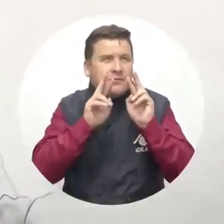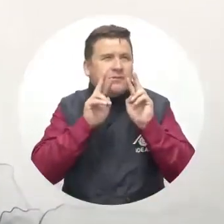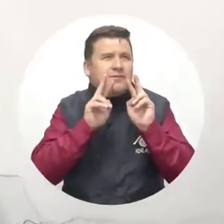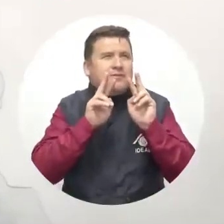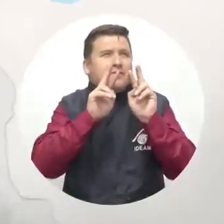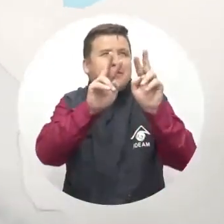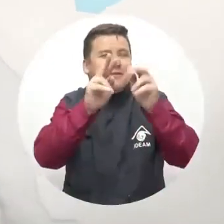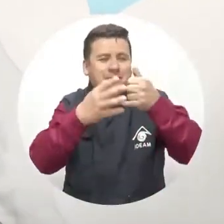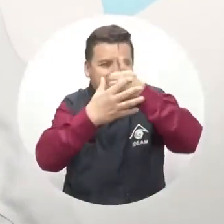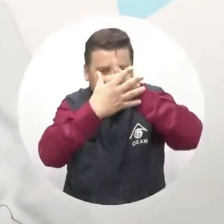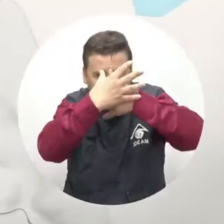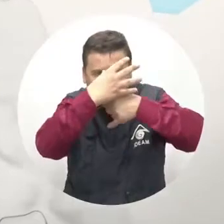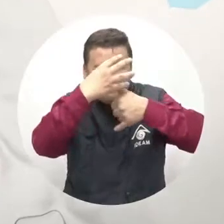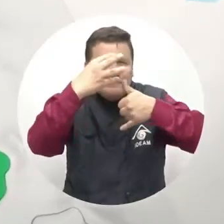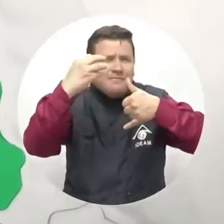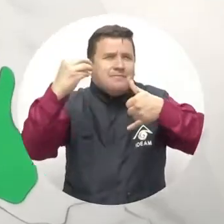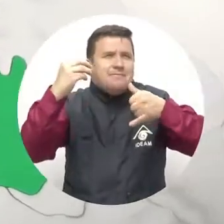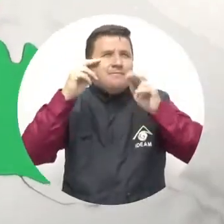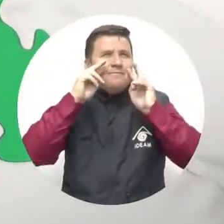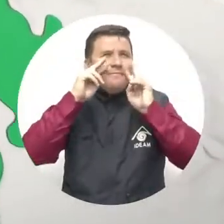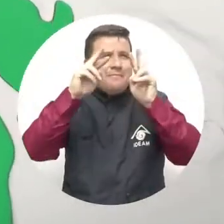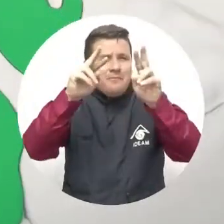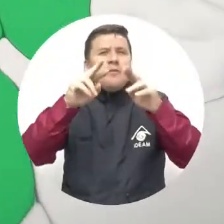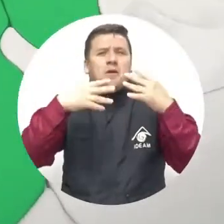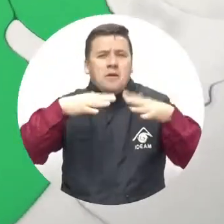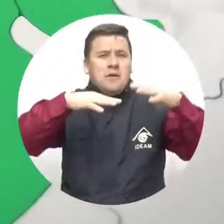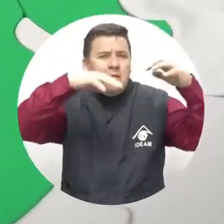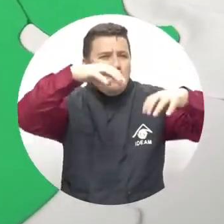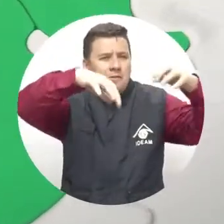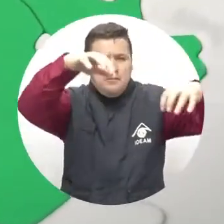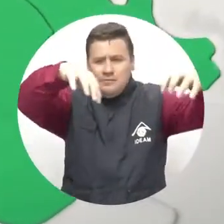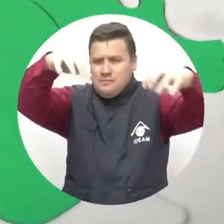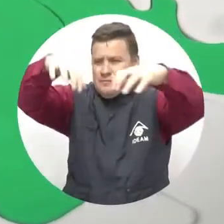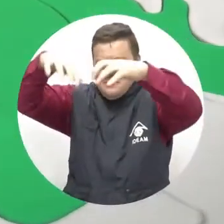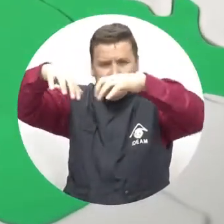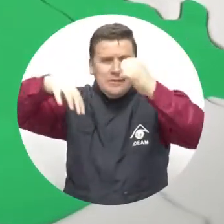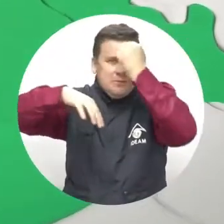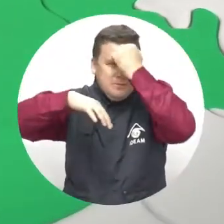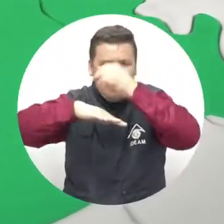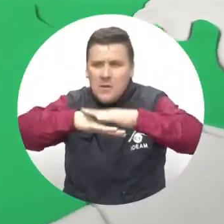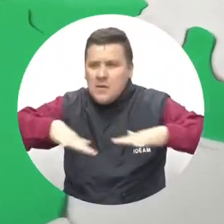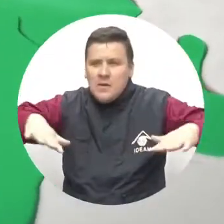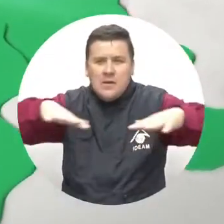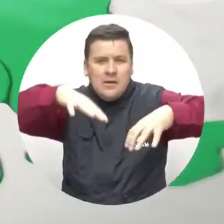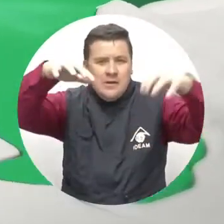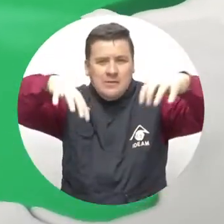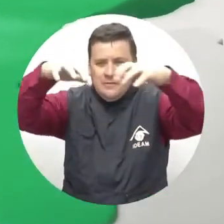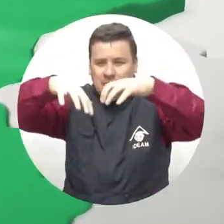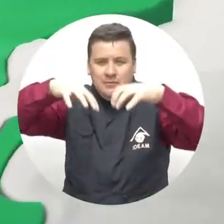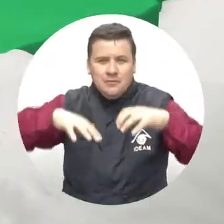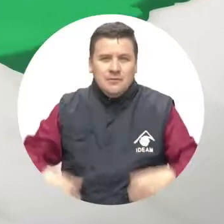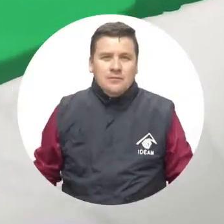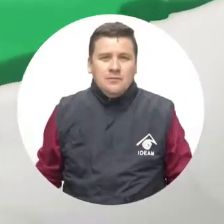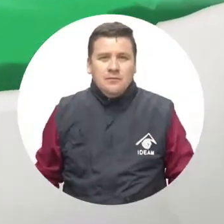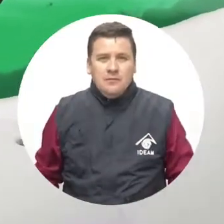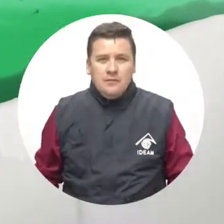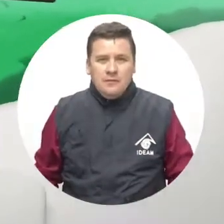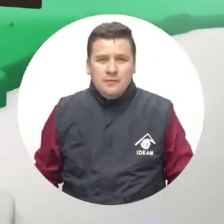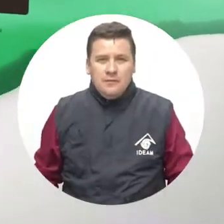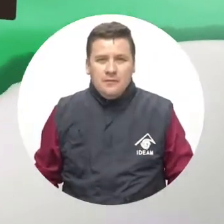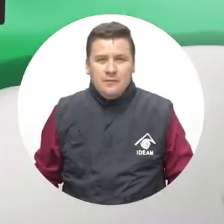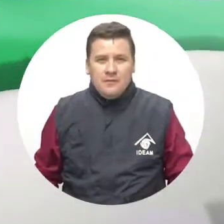de la ciudad de San